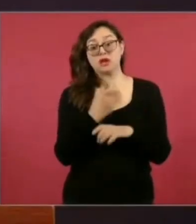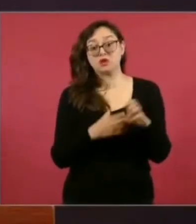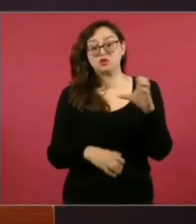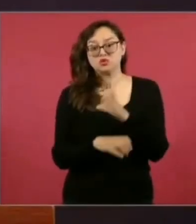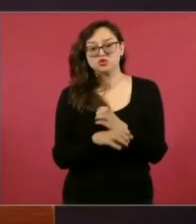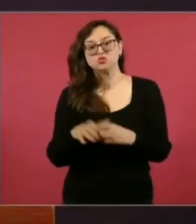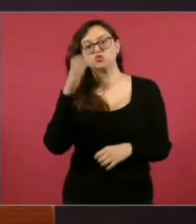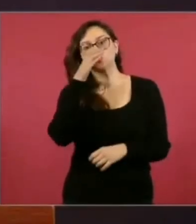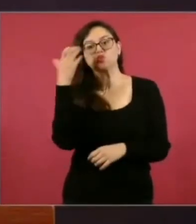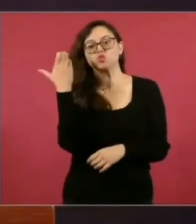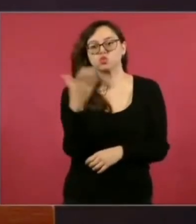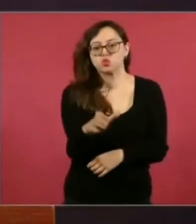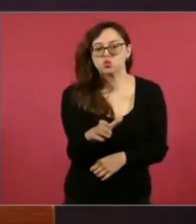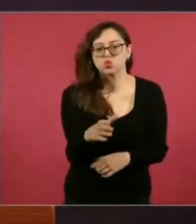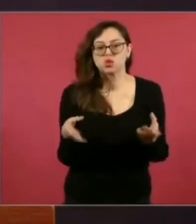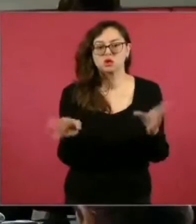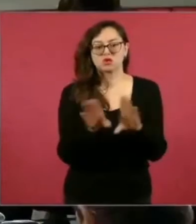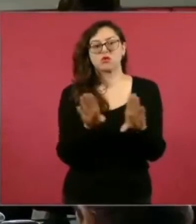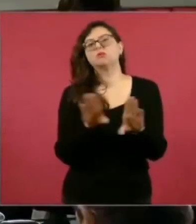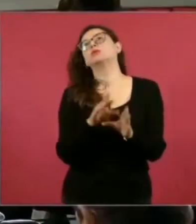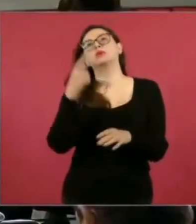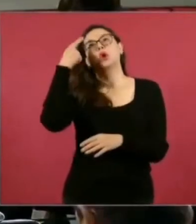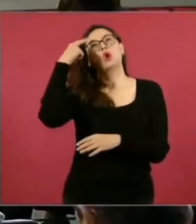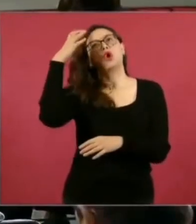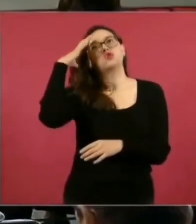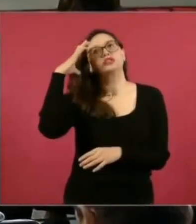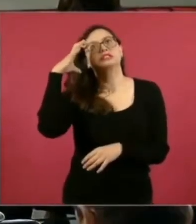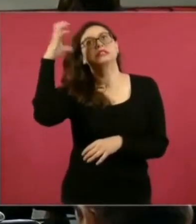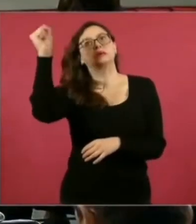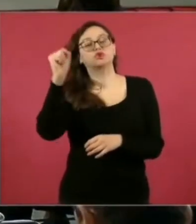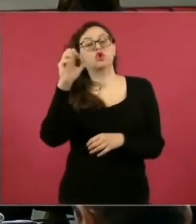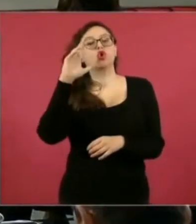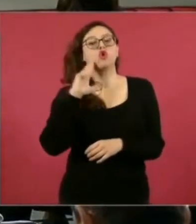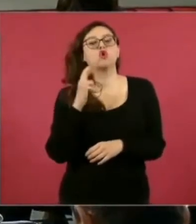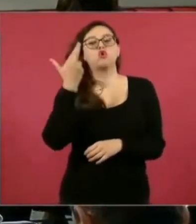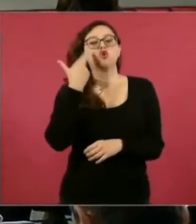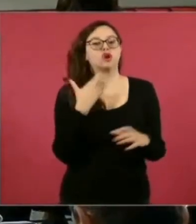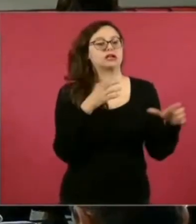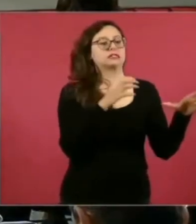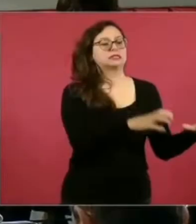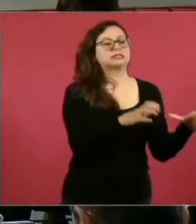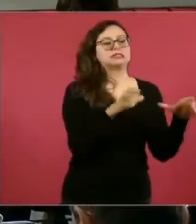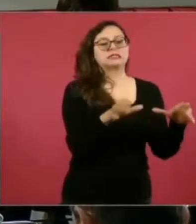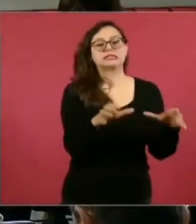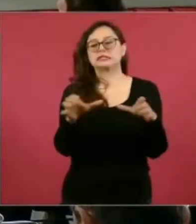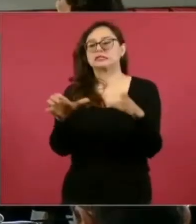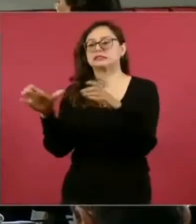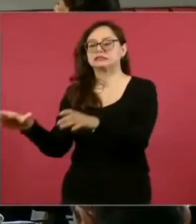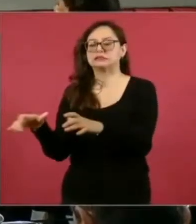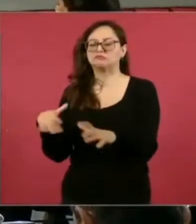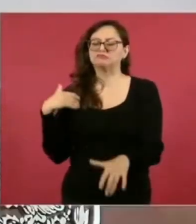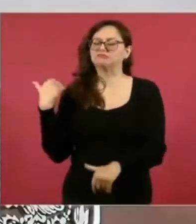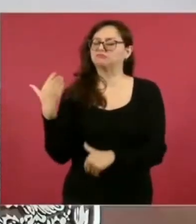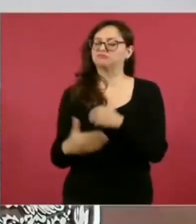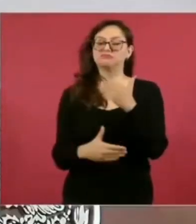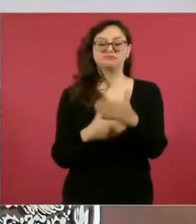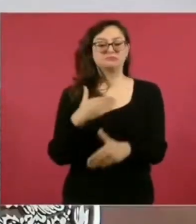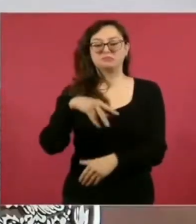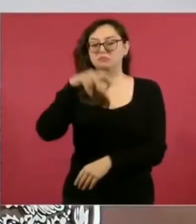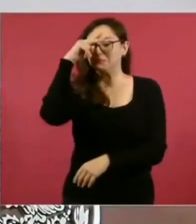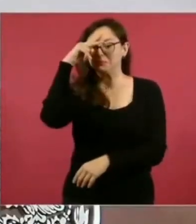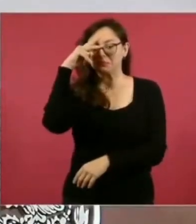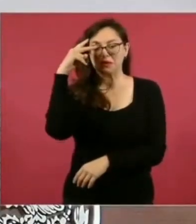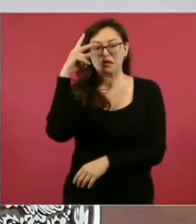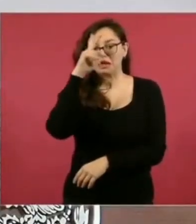cómo esta concepción ideológica de las razas derivó en acciones muy lamentables. La mexicana es el